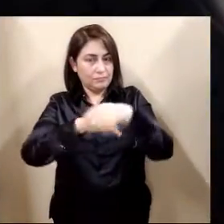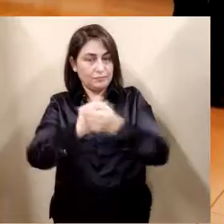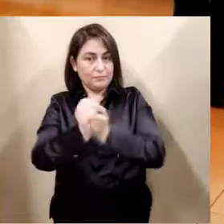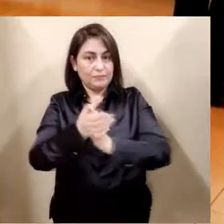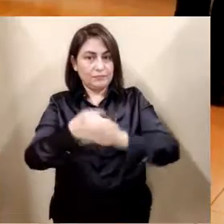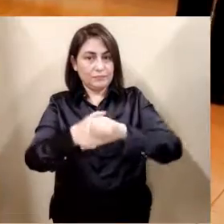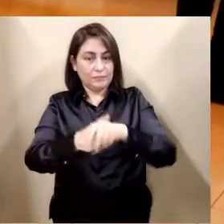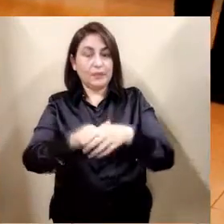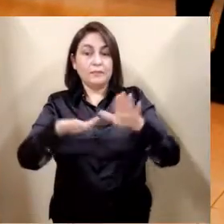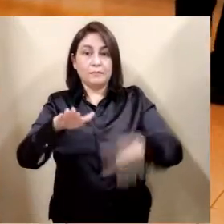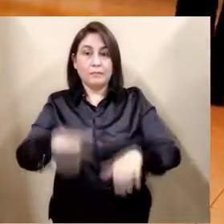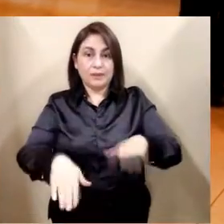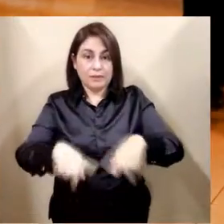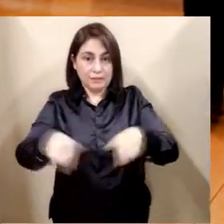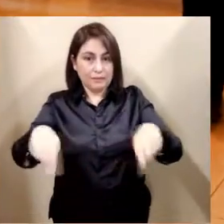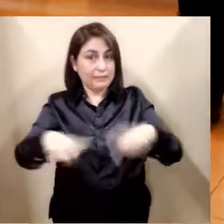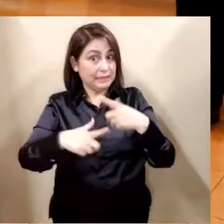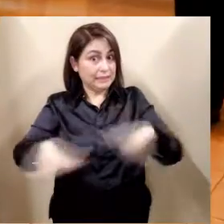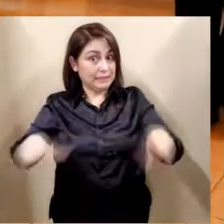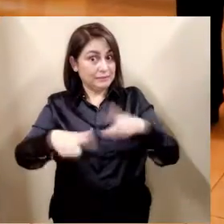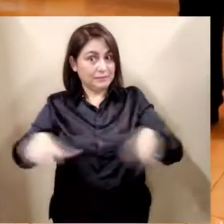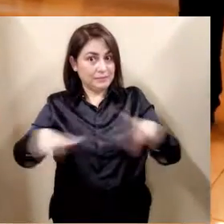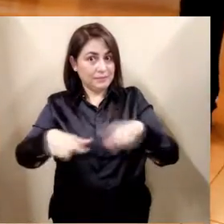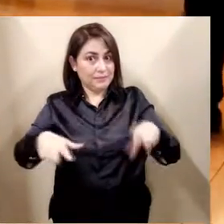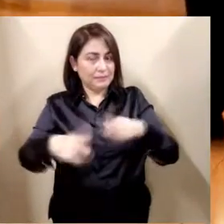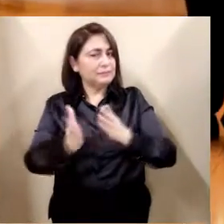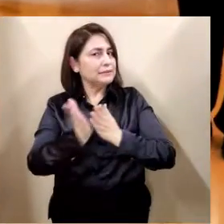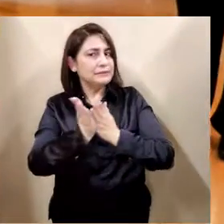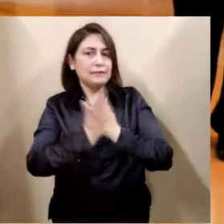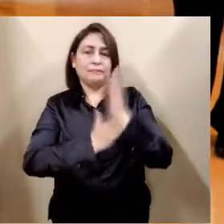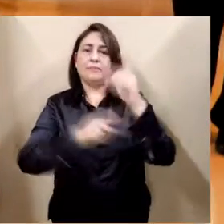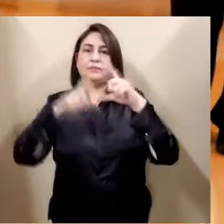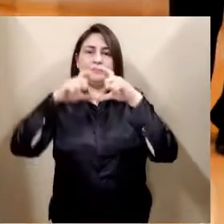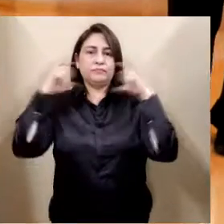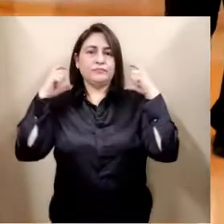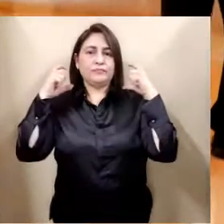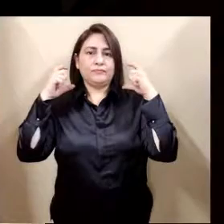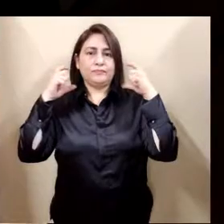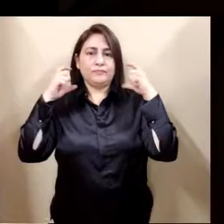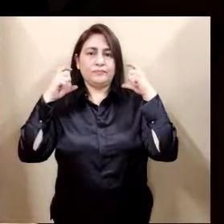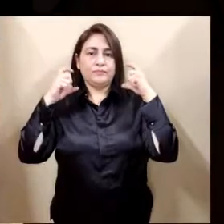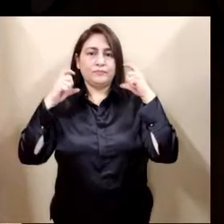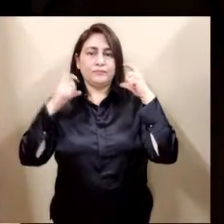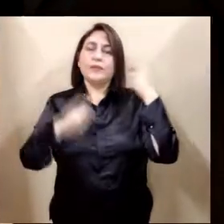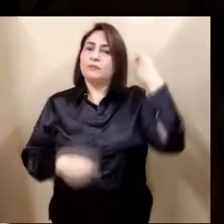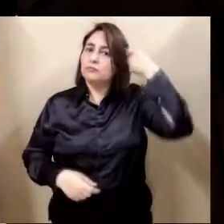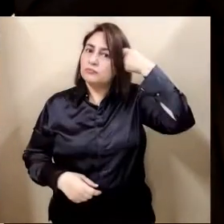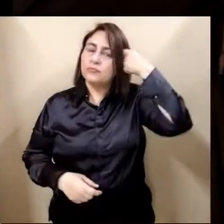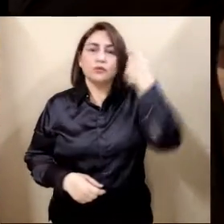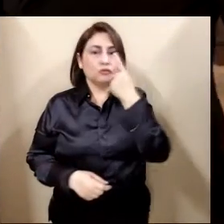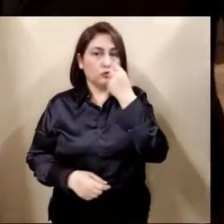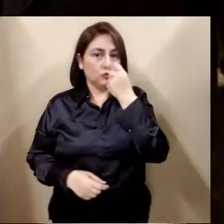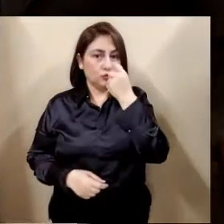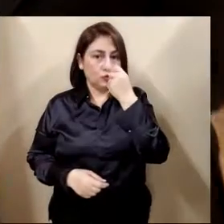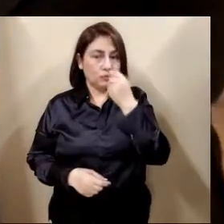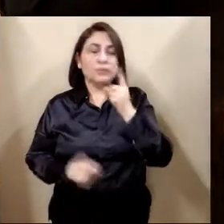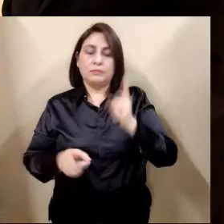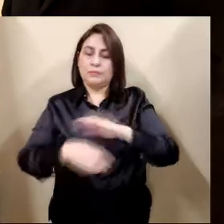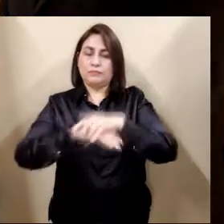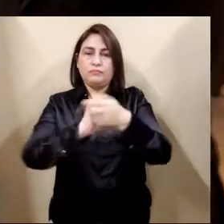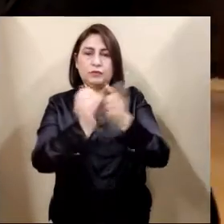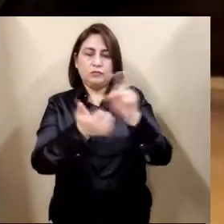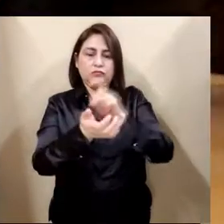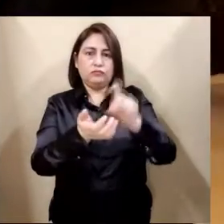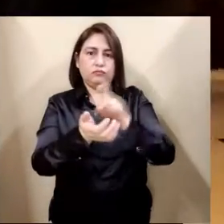las manos y desinfectan sus calzados, siempre con la mascarilla puesta. Les toman la temperatura y colocan alcohol